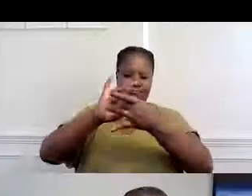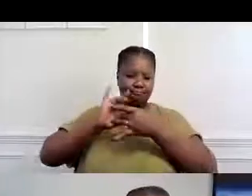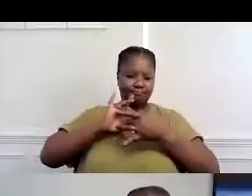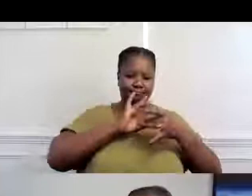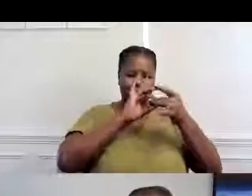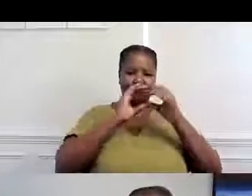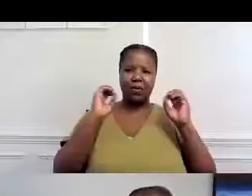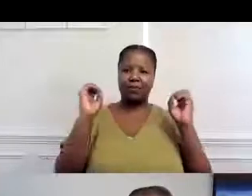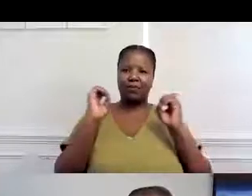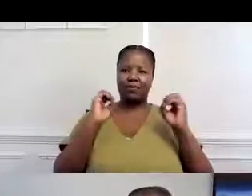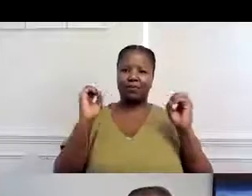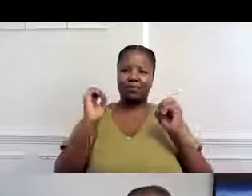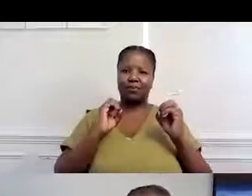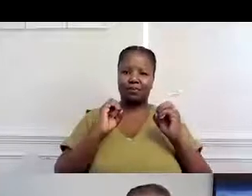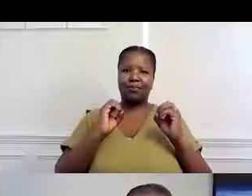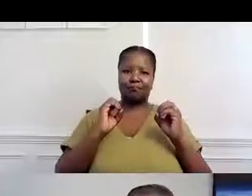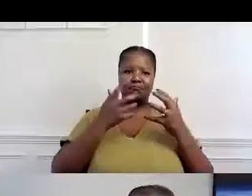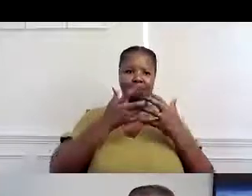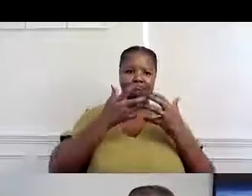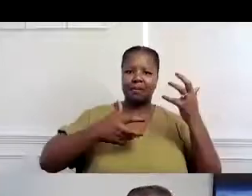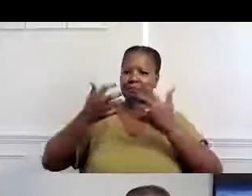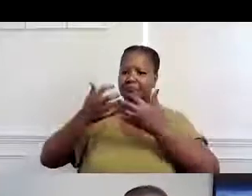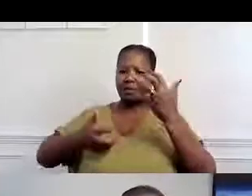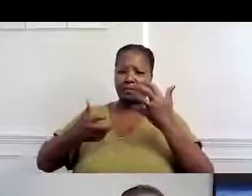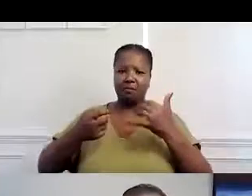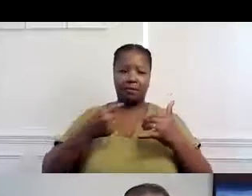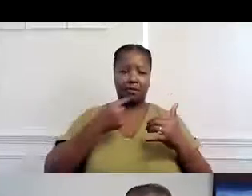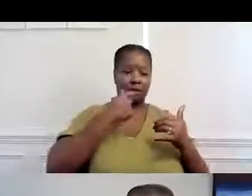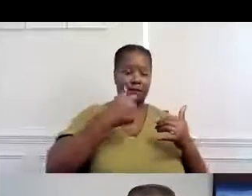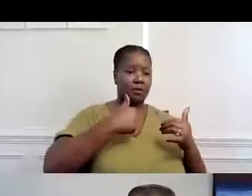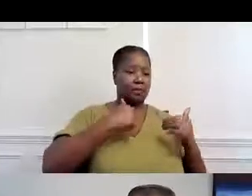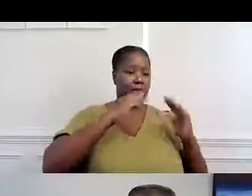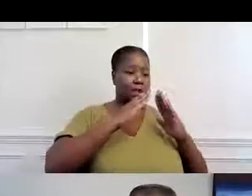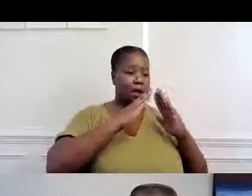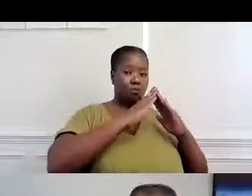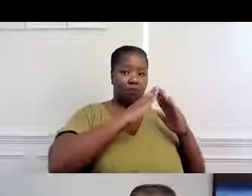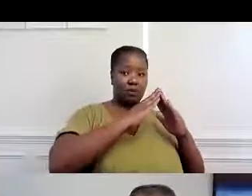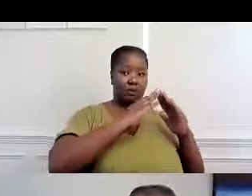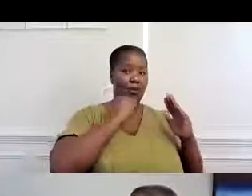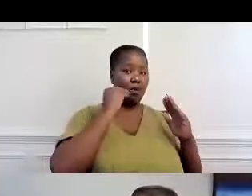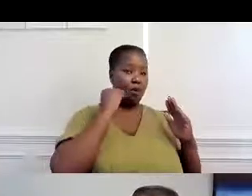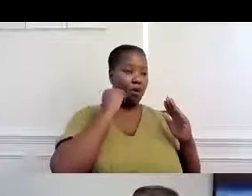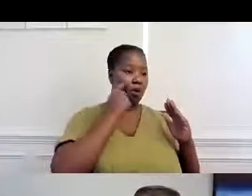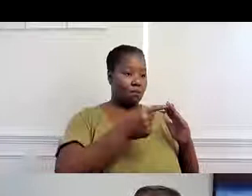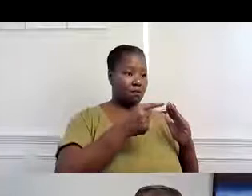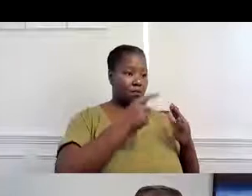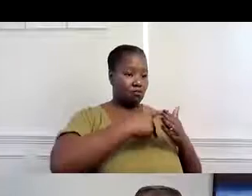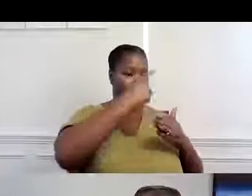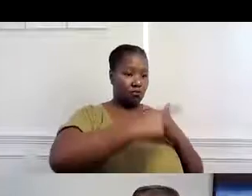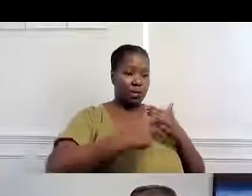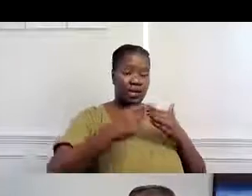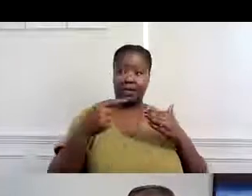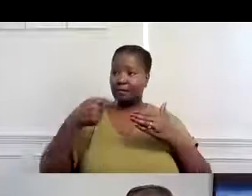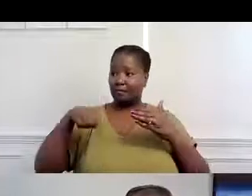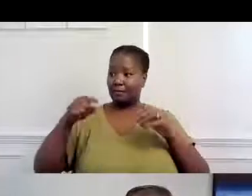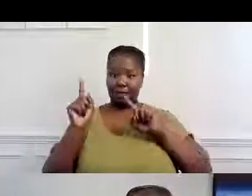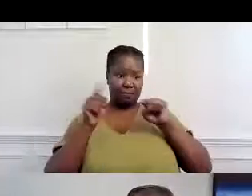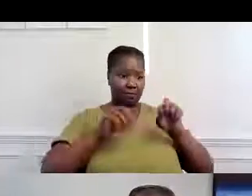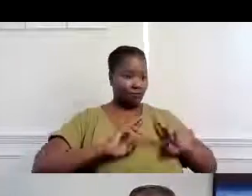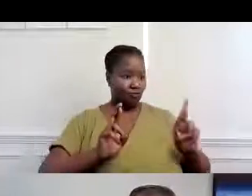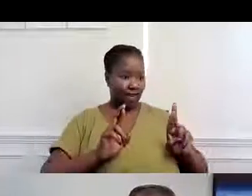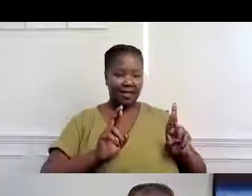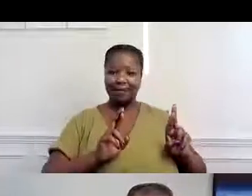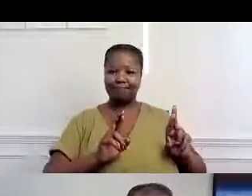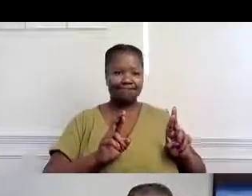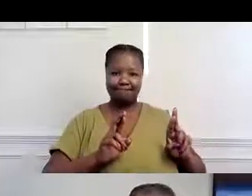reempezar sin comunicarnos los unos con nosotros. Así que tal vez un programa residencial diga, mira, yo siento que la gente no está